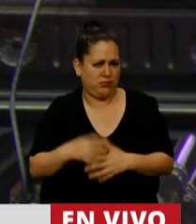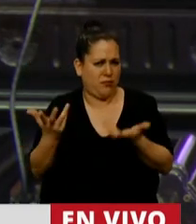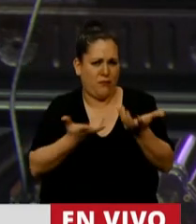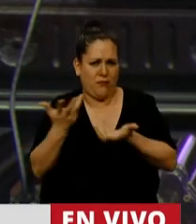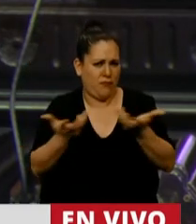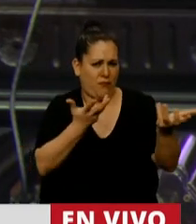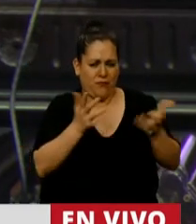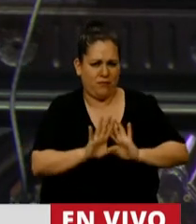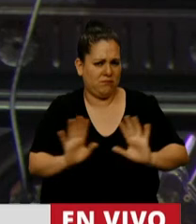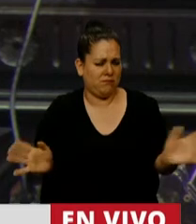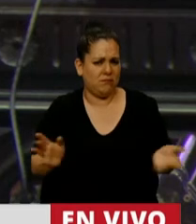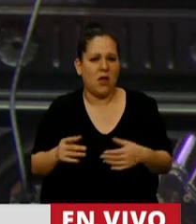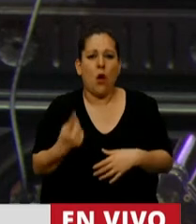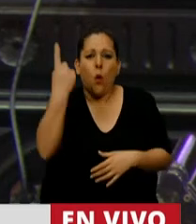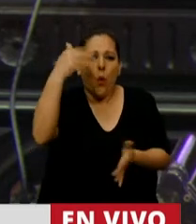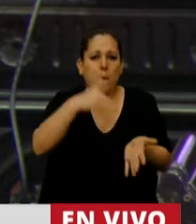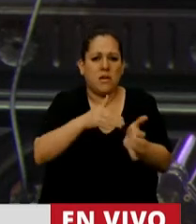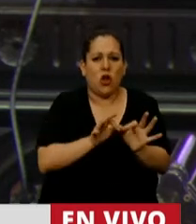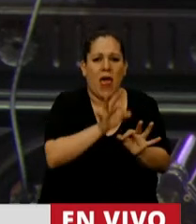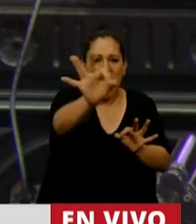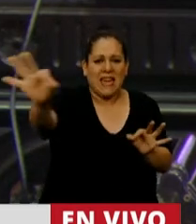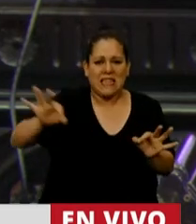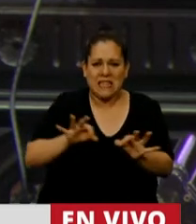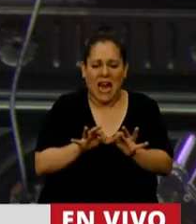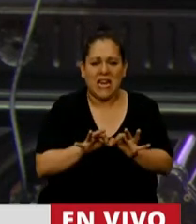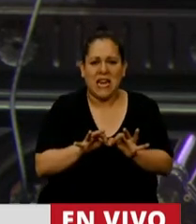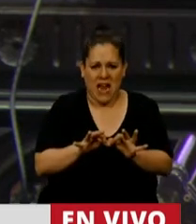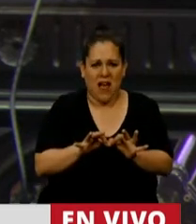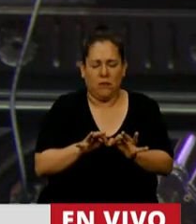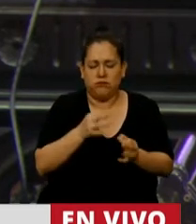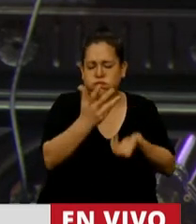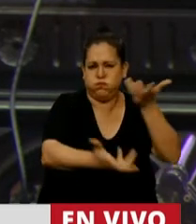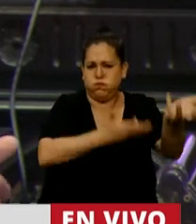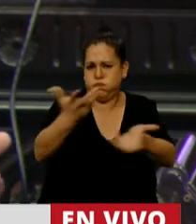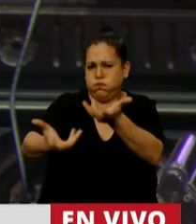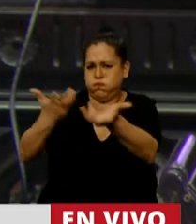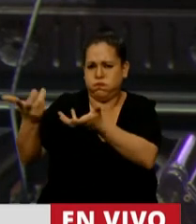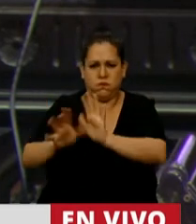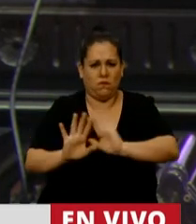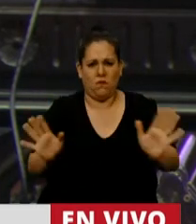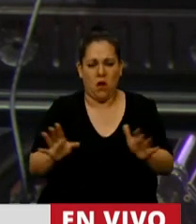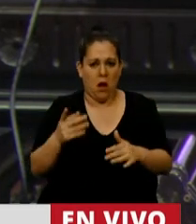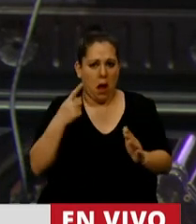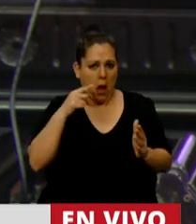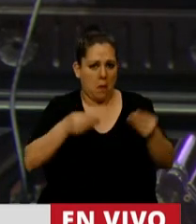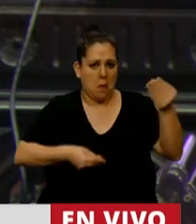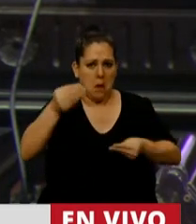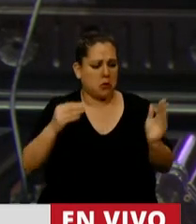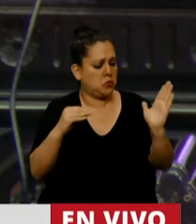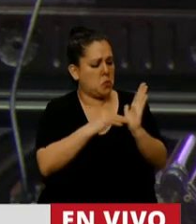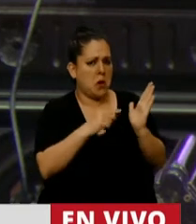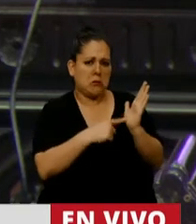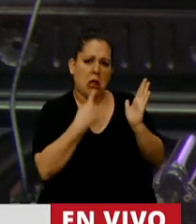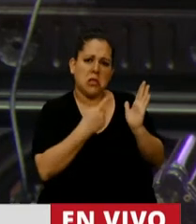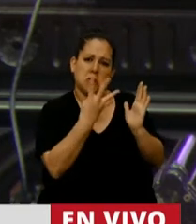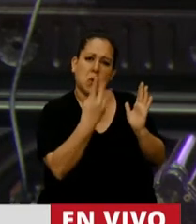Un millón de hectáreas se han quemado, 300.000 en la provincia de Córdoba. Y vemos aquí en el presupuesto que se reduce